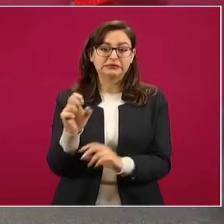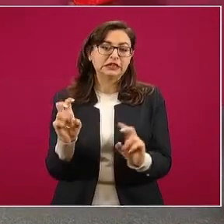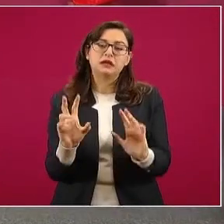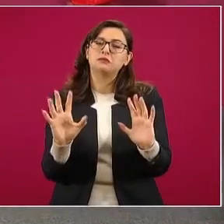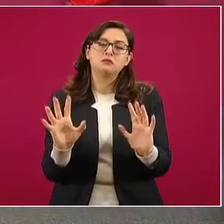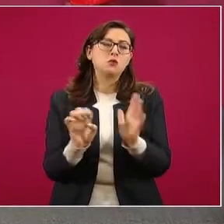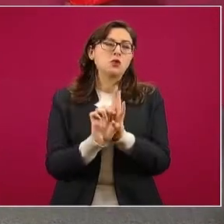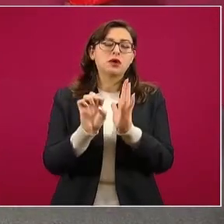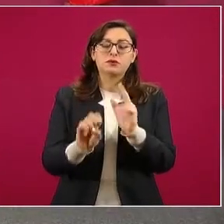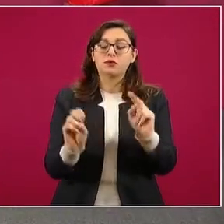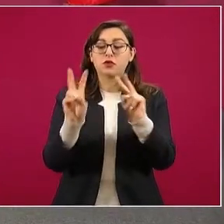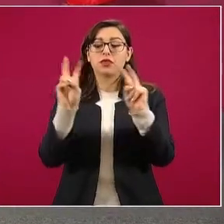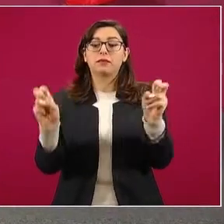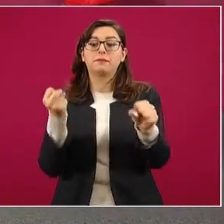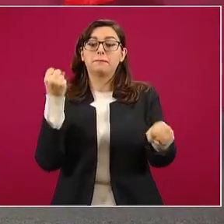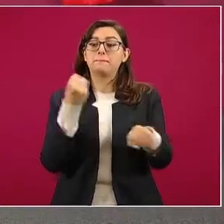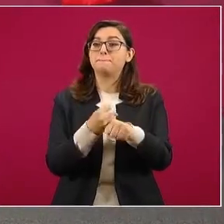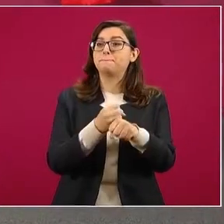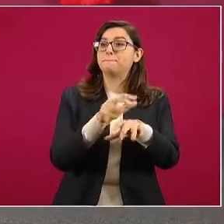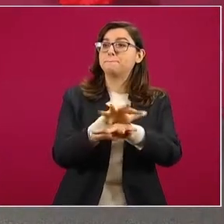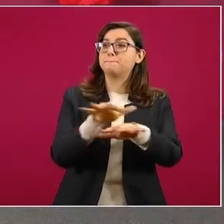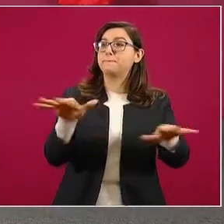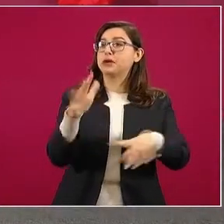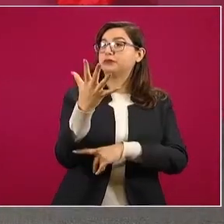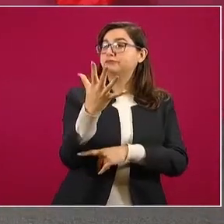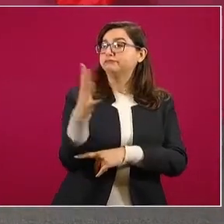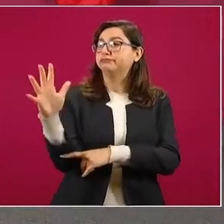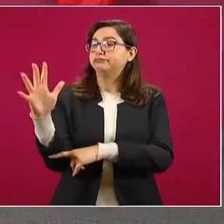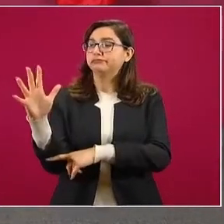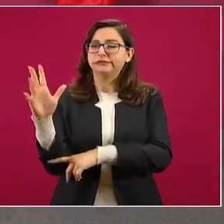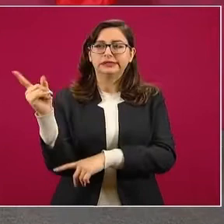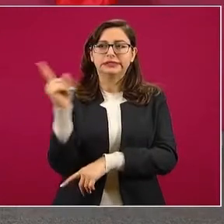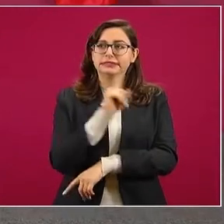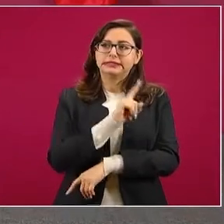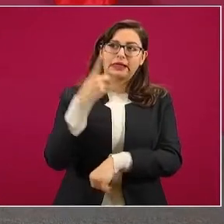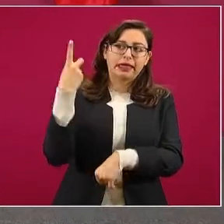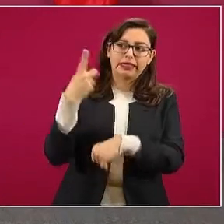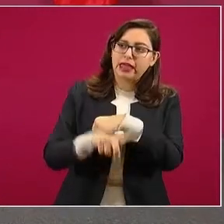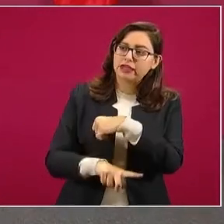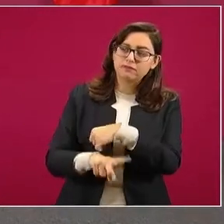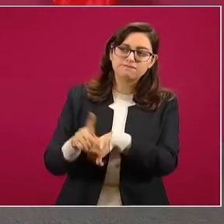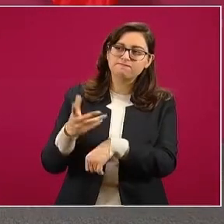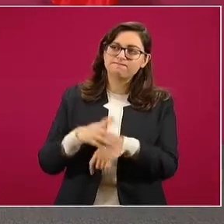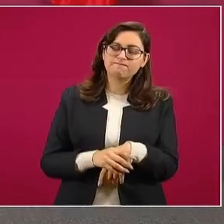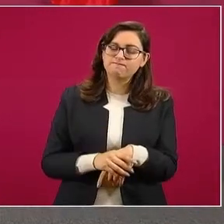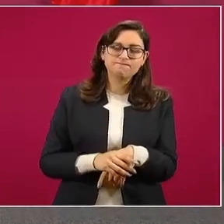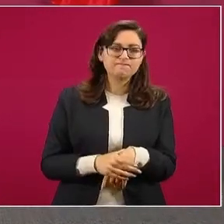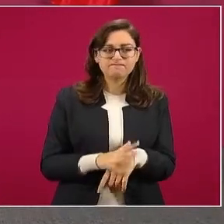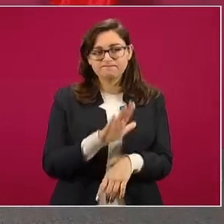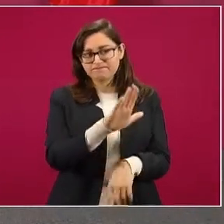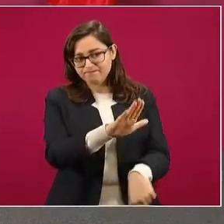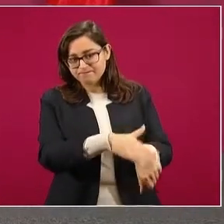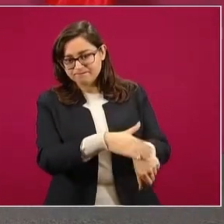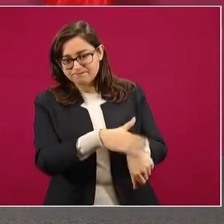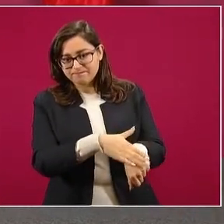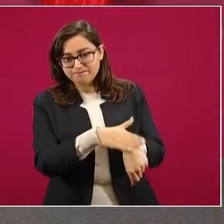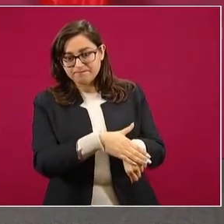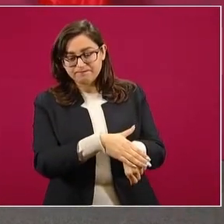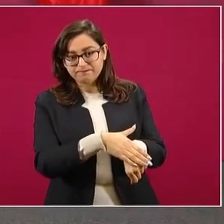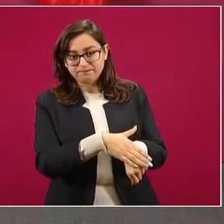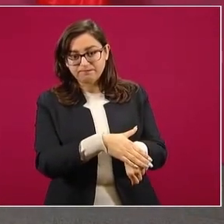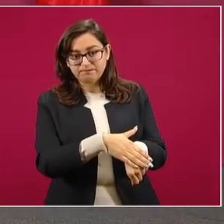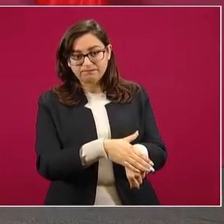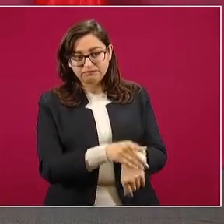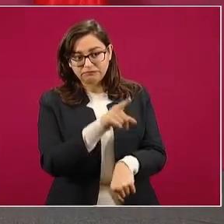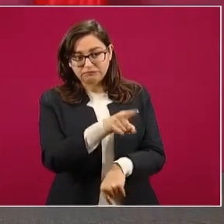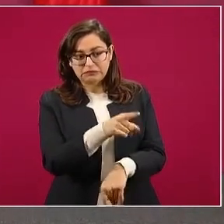ambiental, por ejemplo. Y desde el gobierno le decían a la